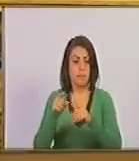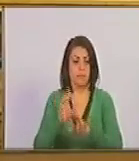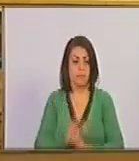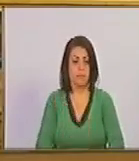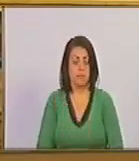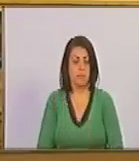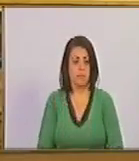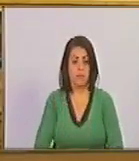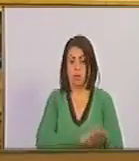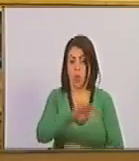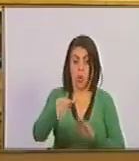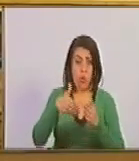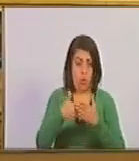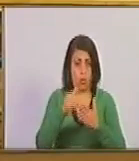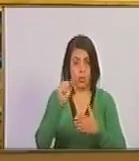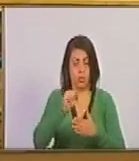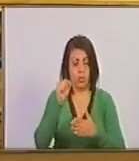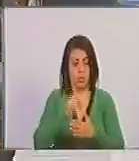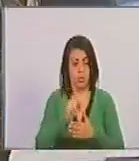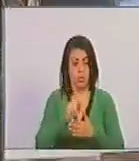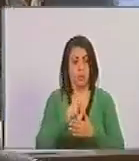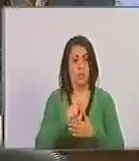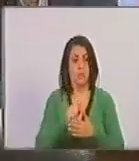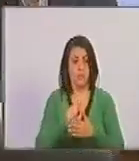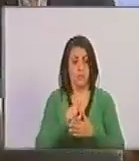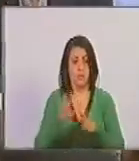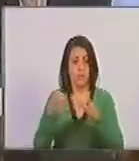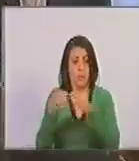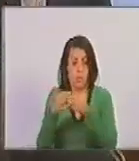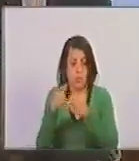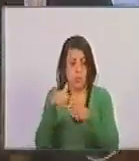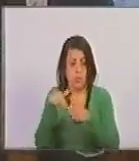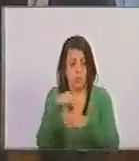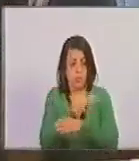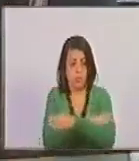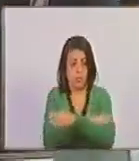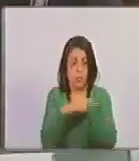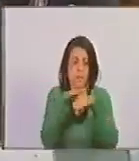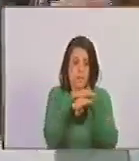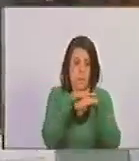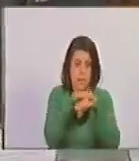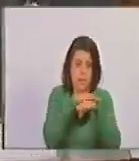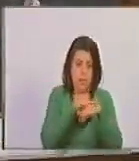ah, no todos, de una porción de la bancada opositora. Pido disculpas.